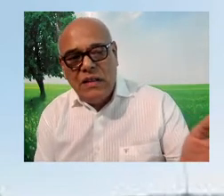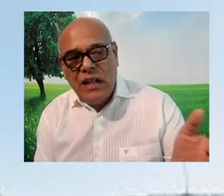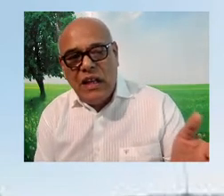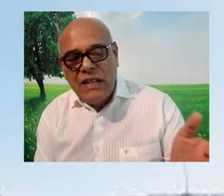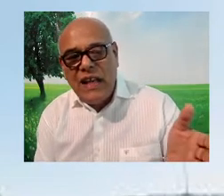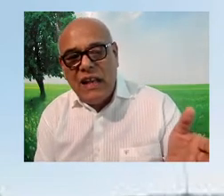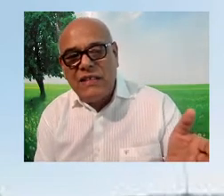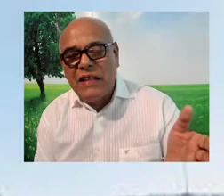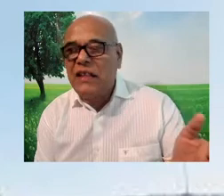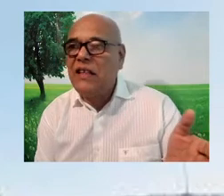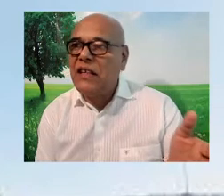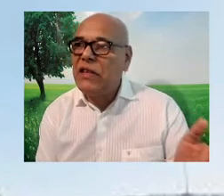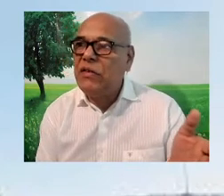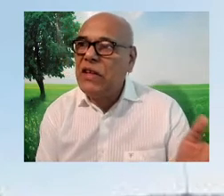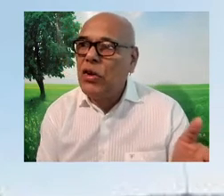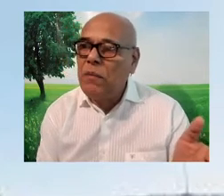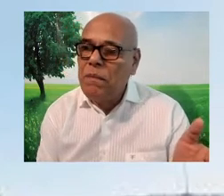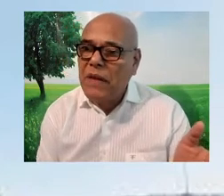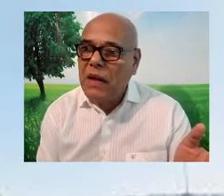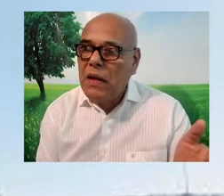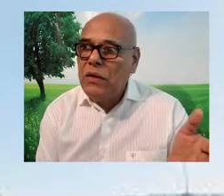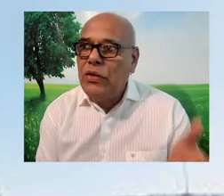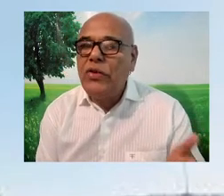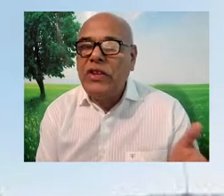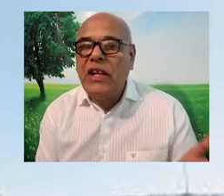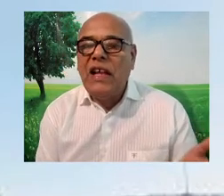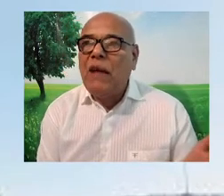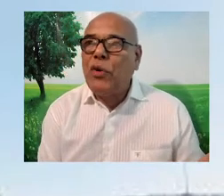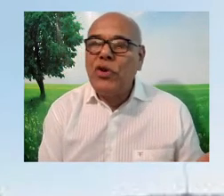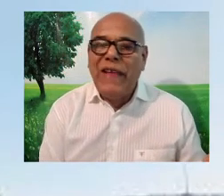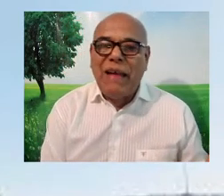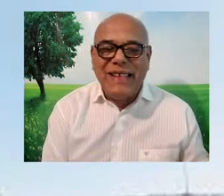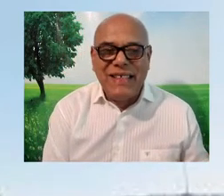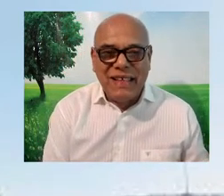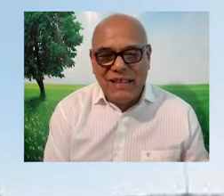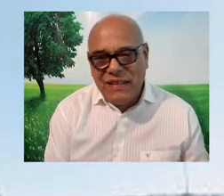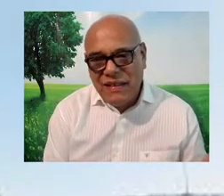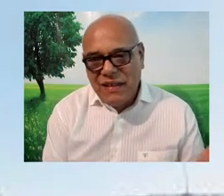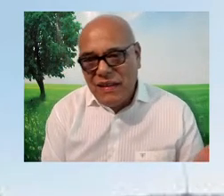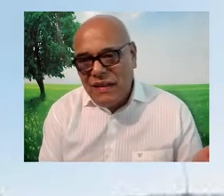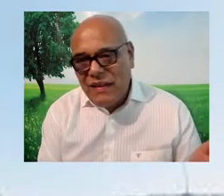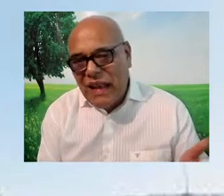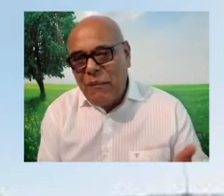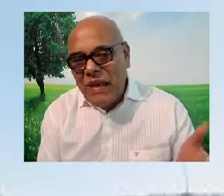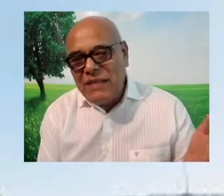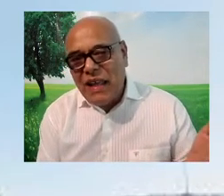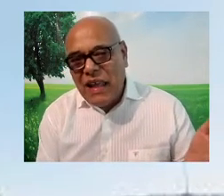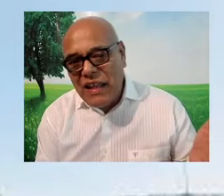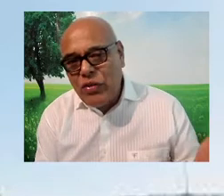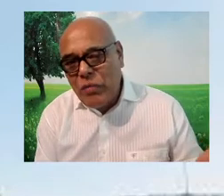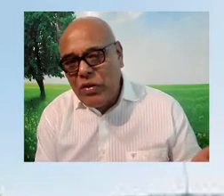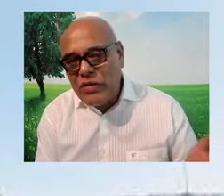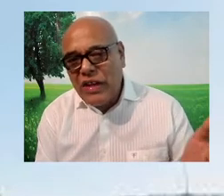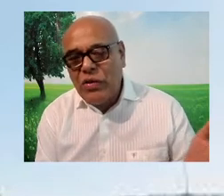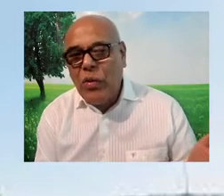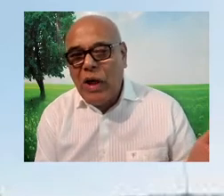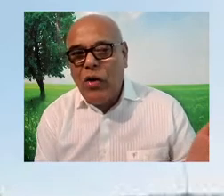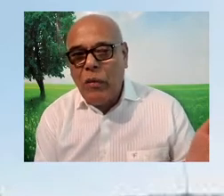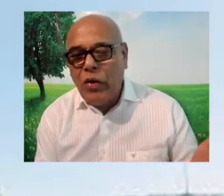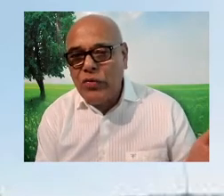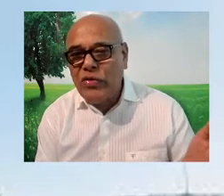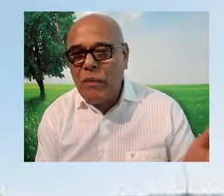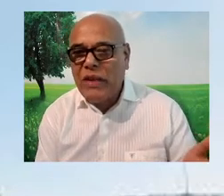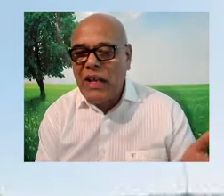del Genshal se están distanciando de Trump, Trump tiene el apoyo de la masa, de la masa que en este momento se ha